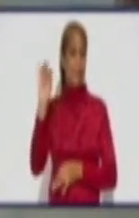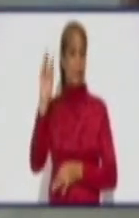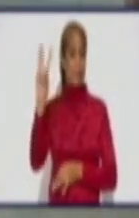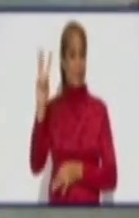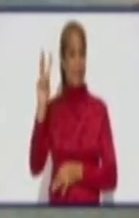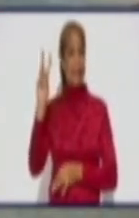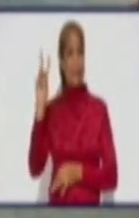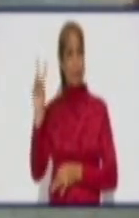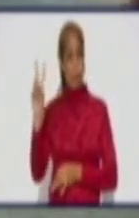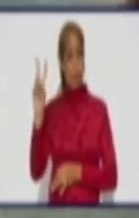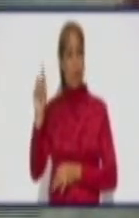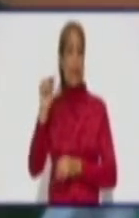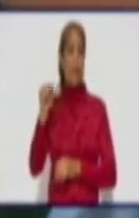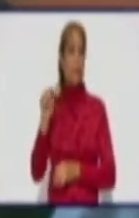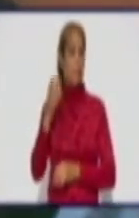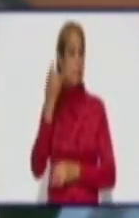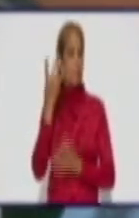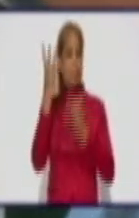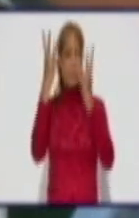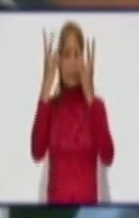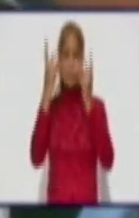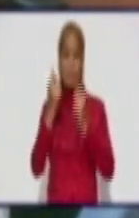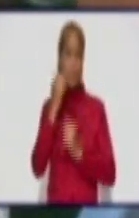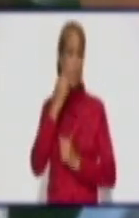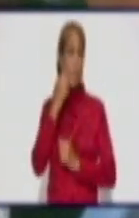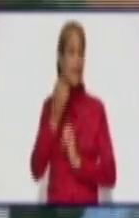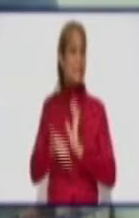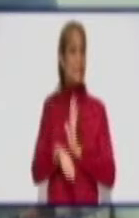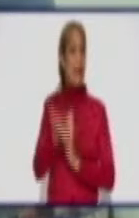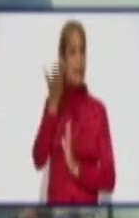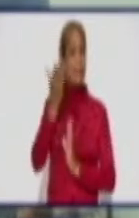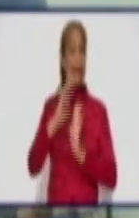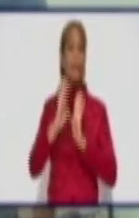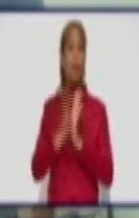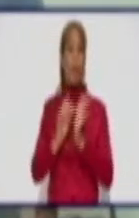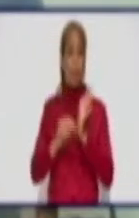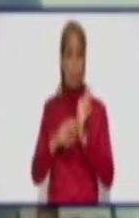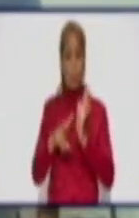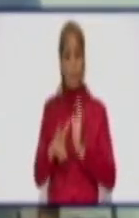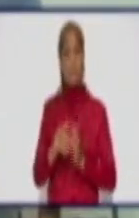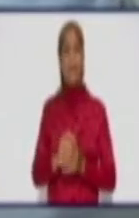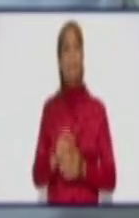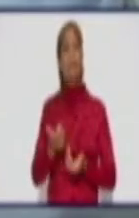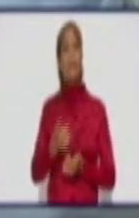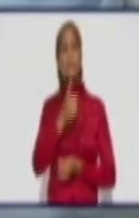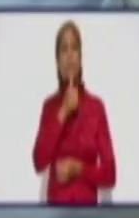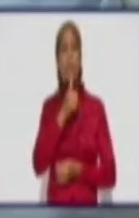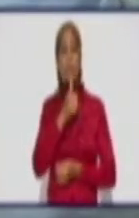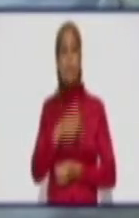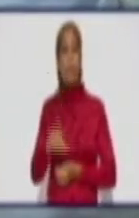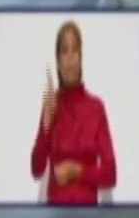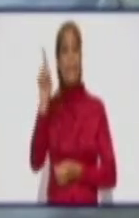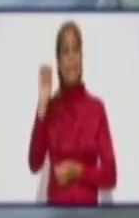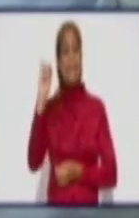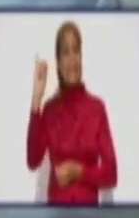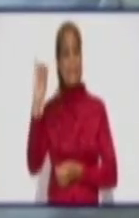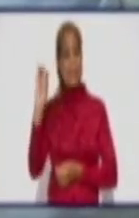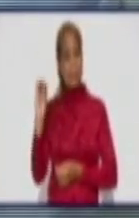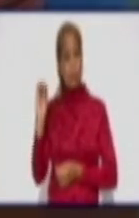es la cifra más alta reportada en la provincia hasta el momento de confirmados activos. Sospechoso 1.609,